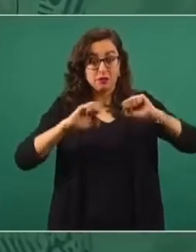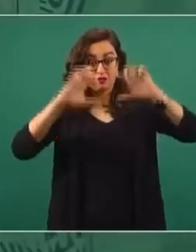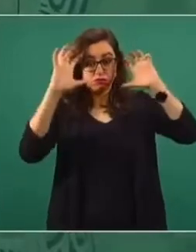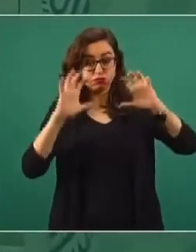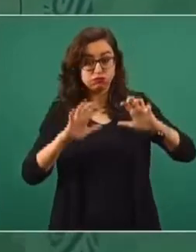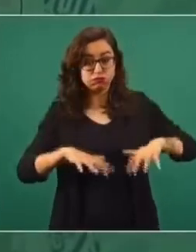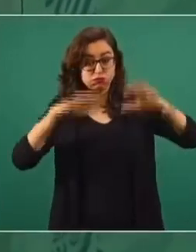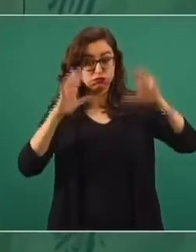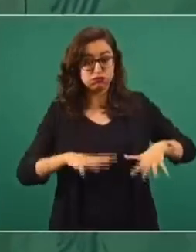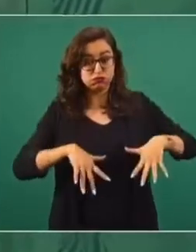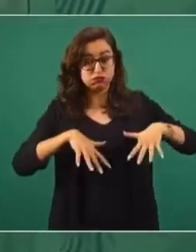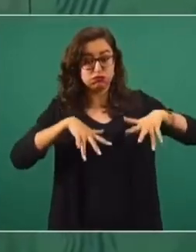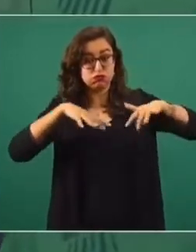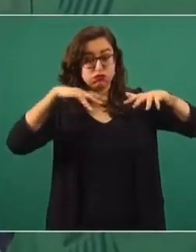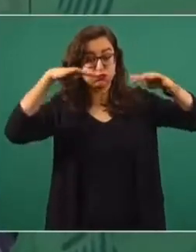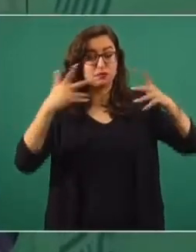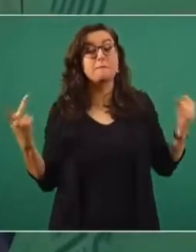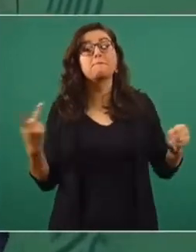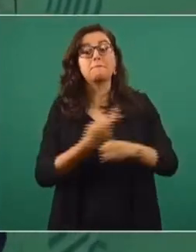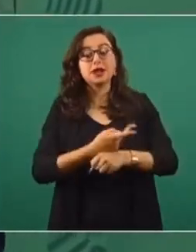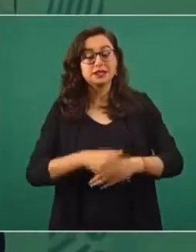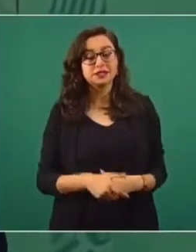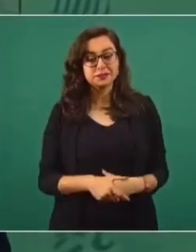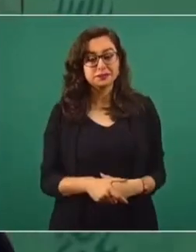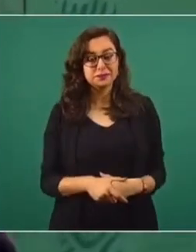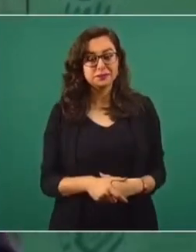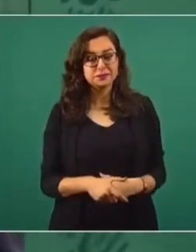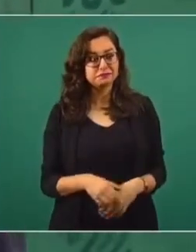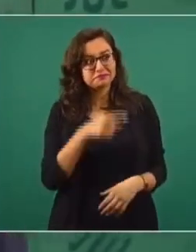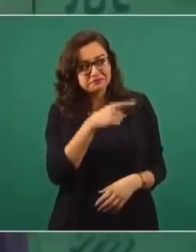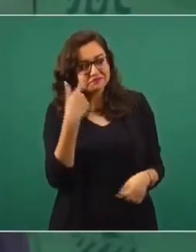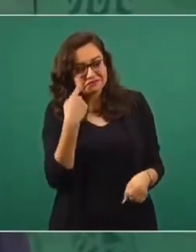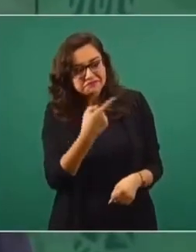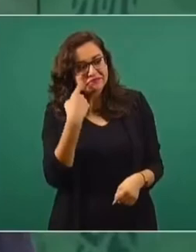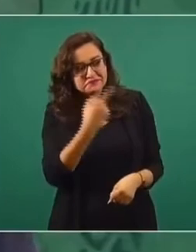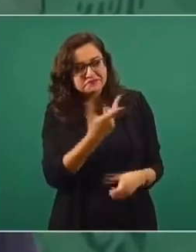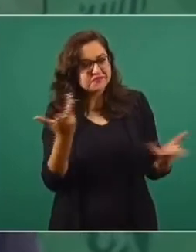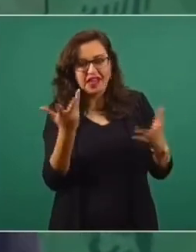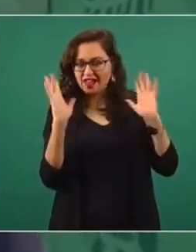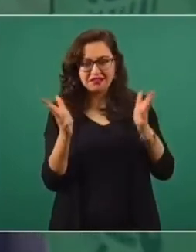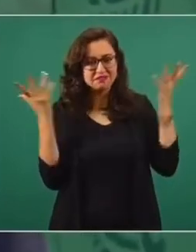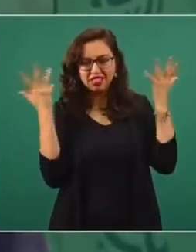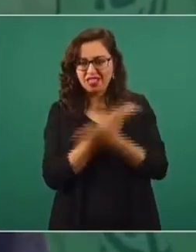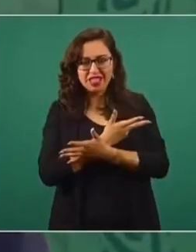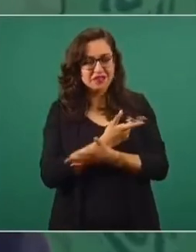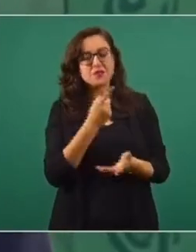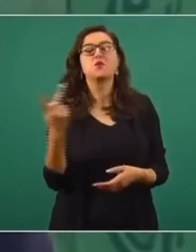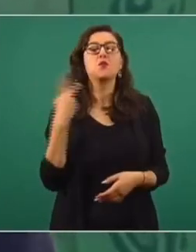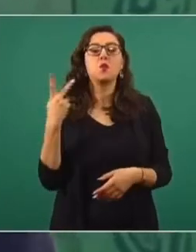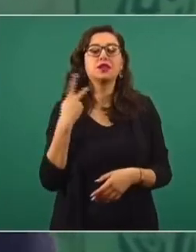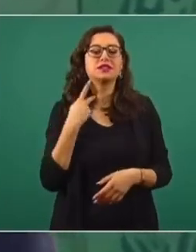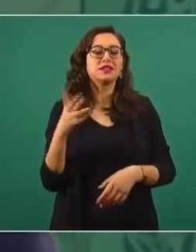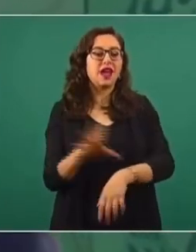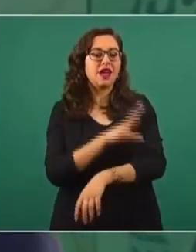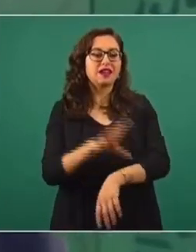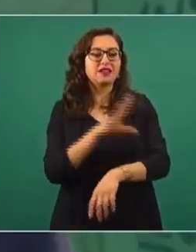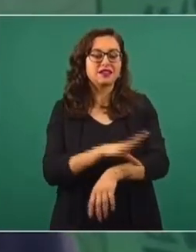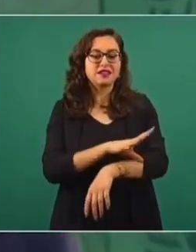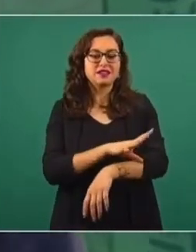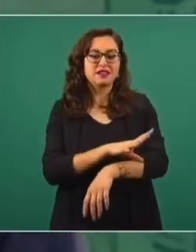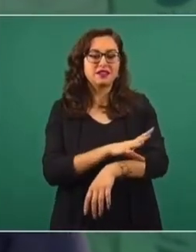se dio a conocer de que no funciona bien la política energética que se aplica,